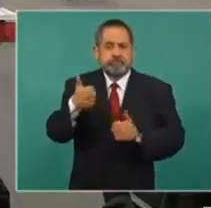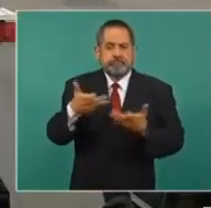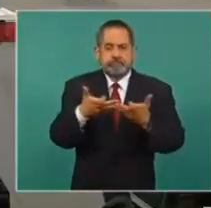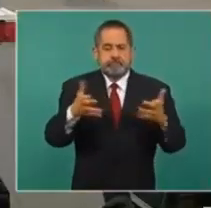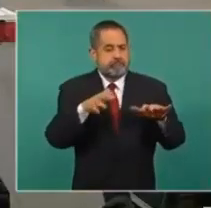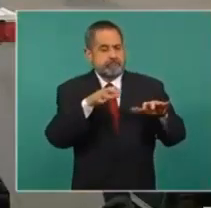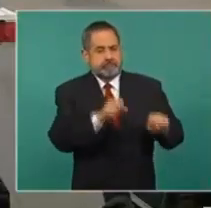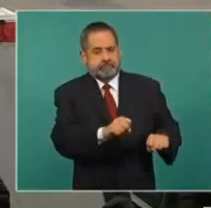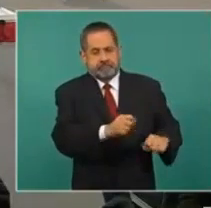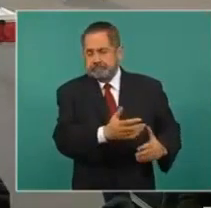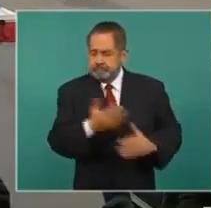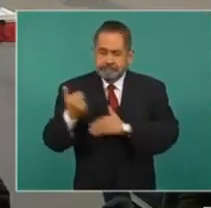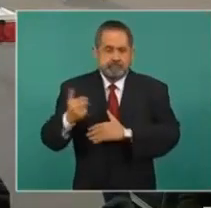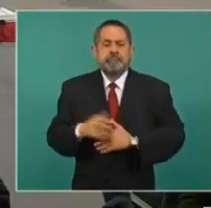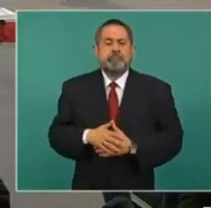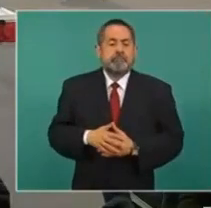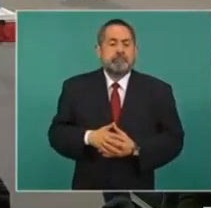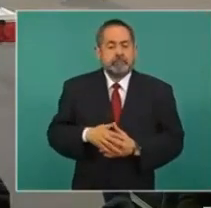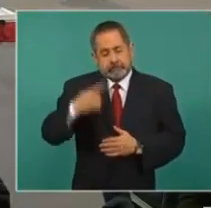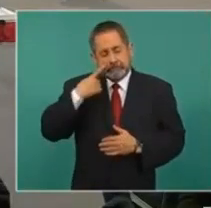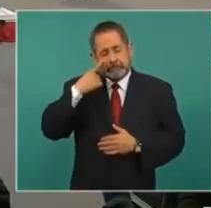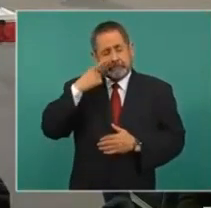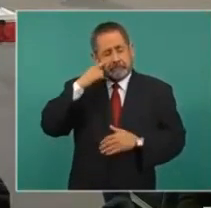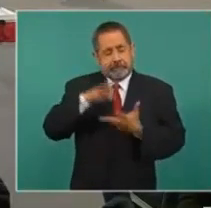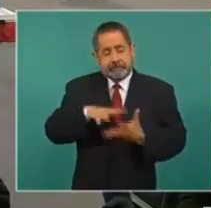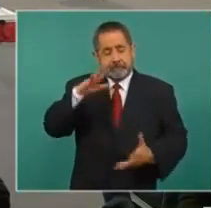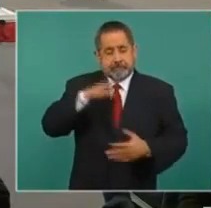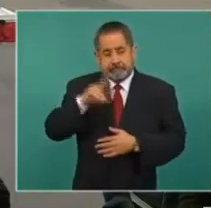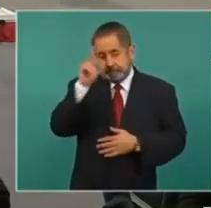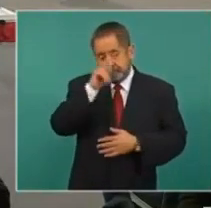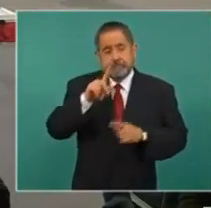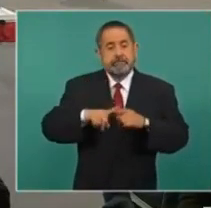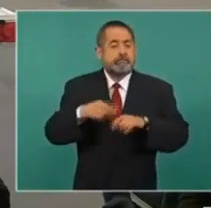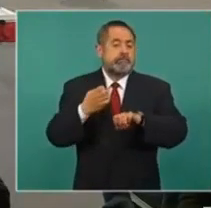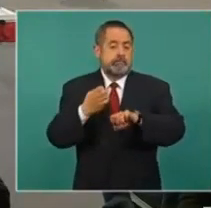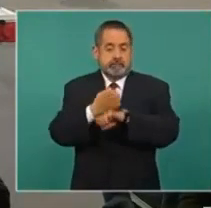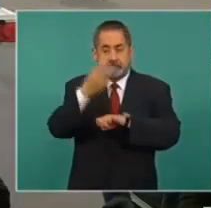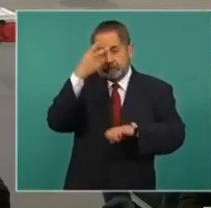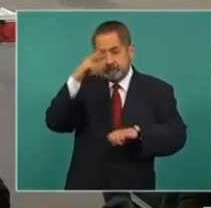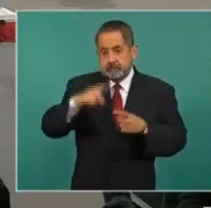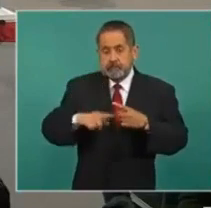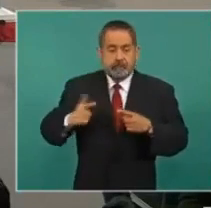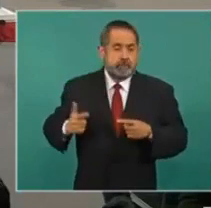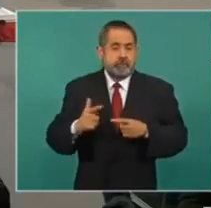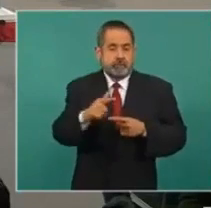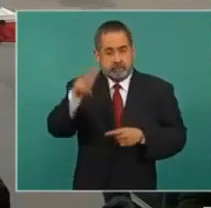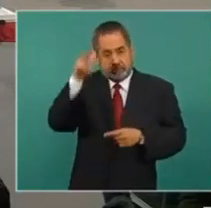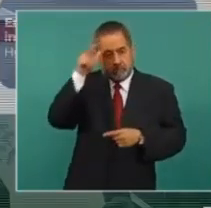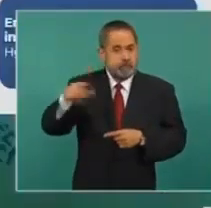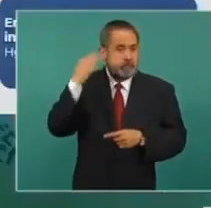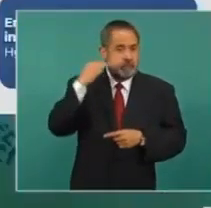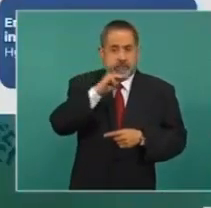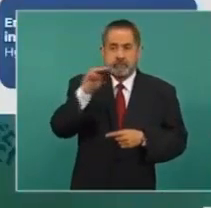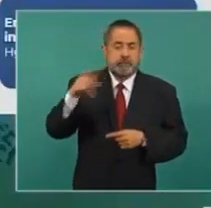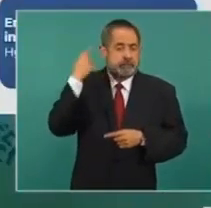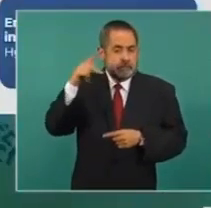En las entidades con mayor incidencia en el periodo Estado de México, Guanajuato, Hidalgo, Michoacán, Puebla,